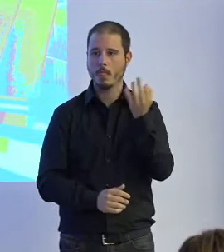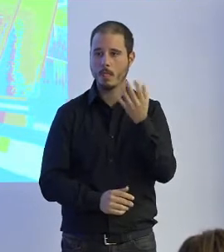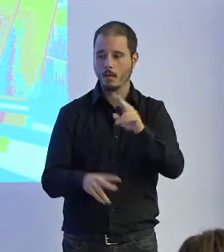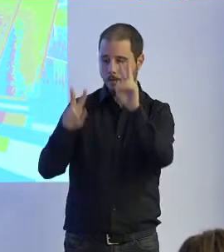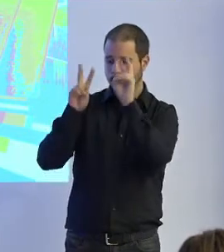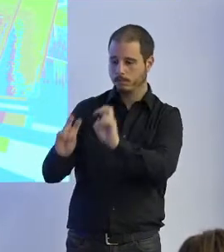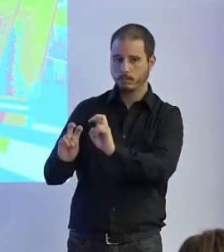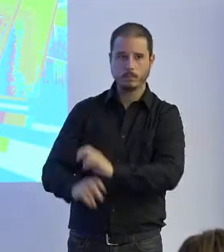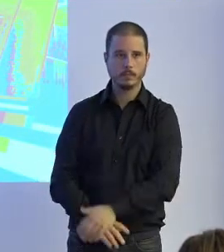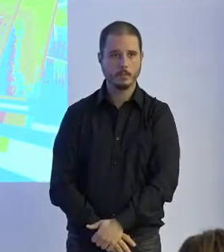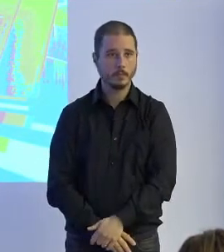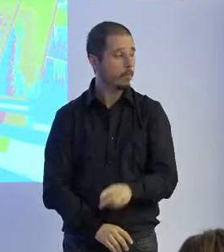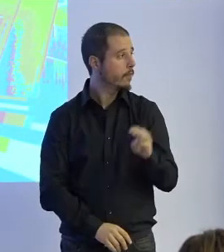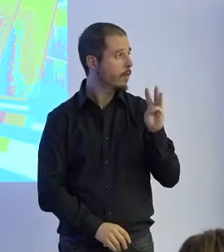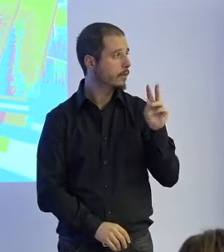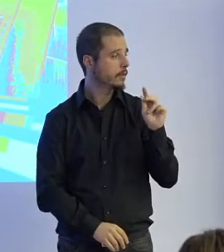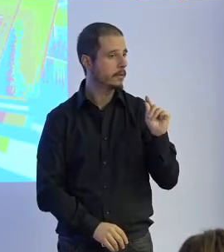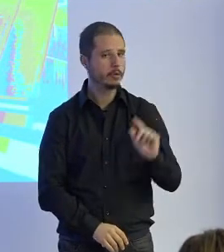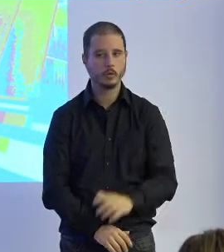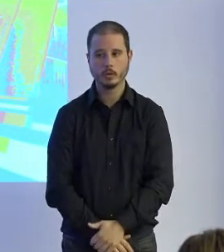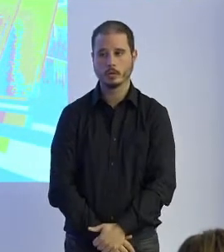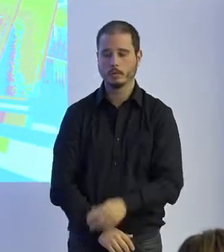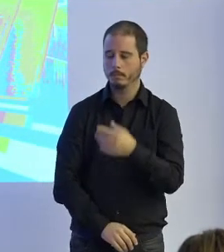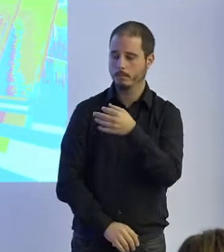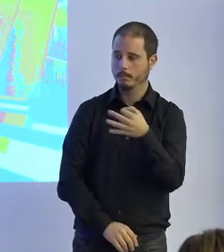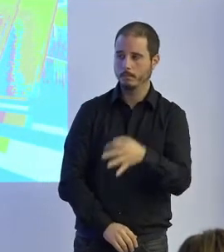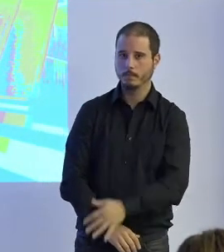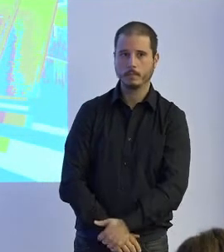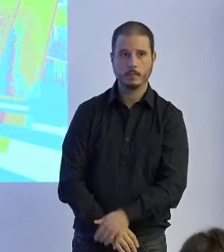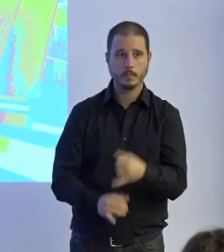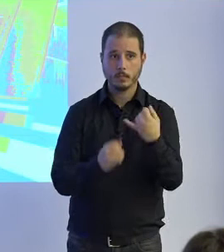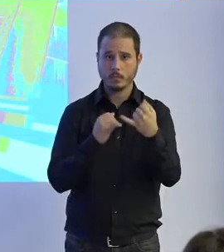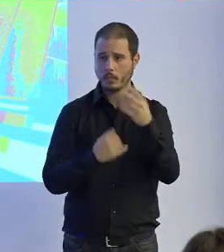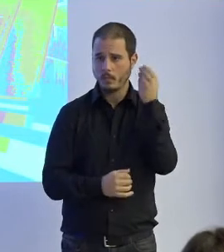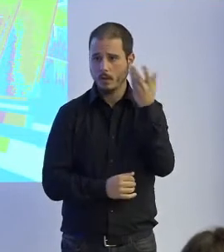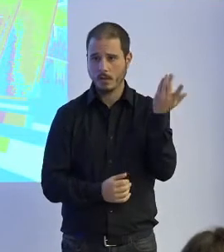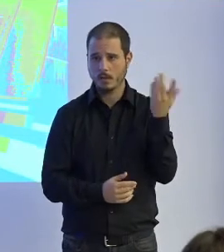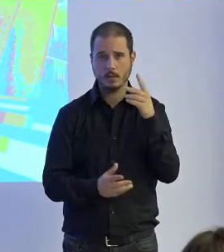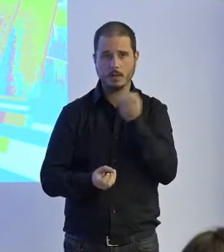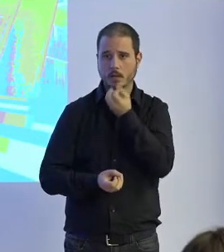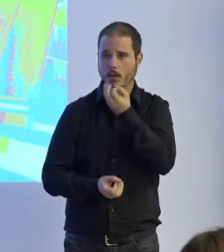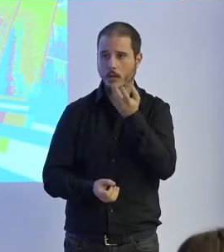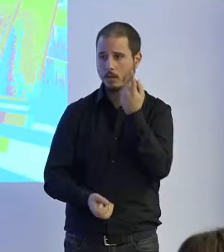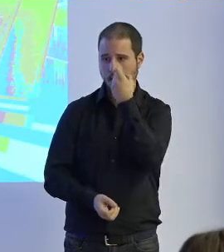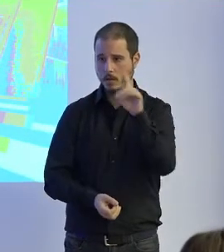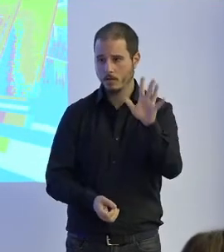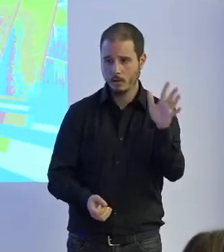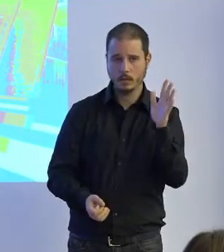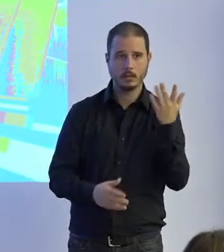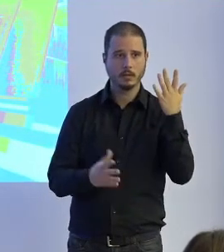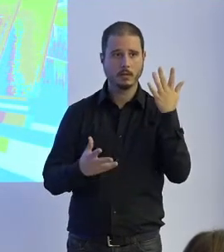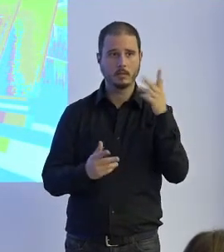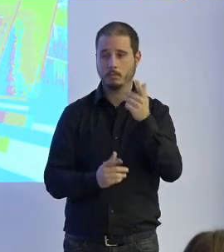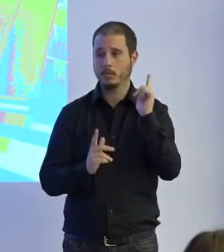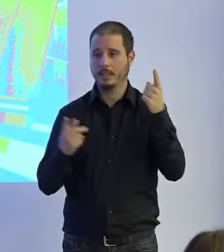Ruth, tres minutos. Sí, perfecto. El último, no creo ni que haga falta comentarlo, el uso armamentístico, hemos visto los desaguisados que